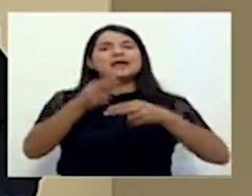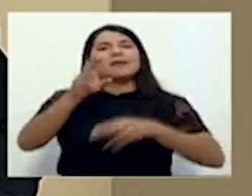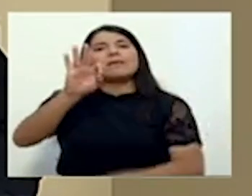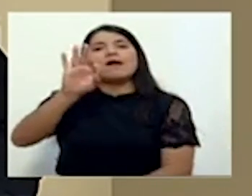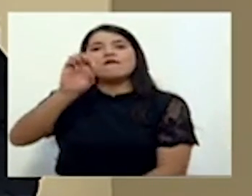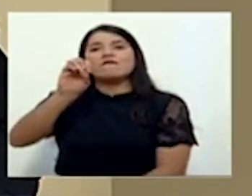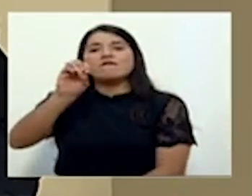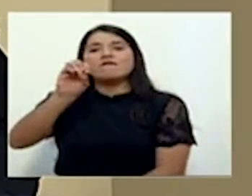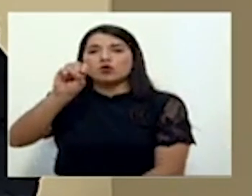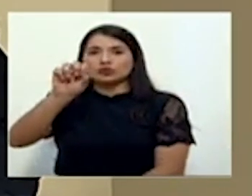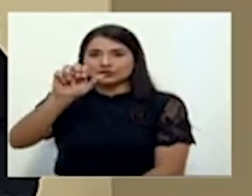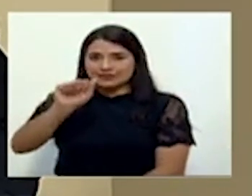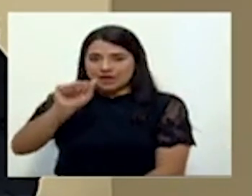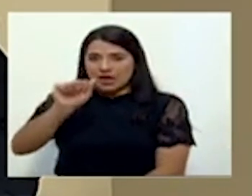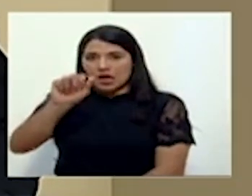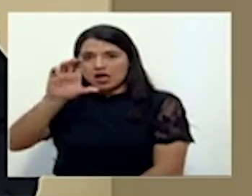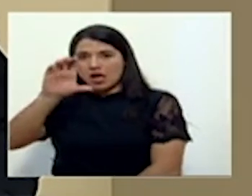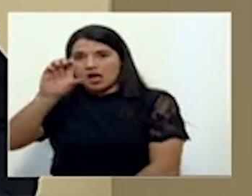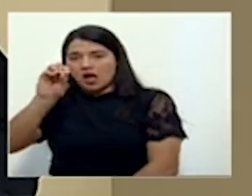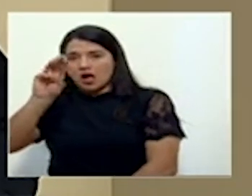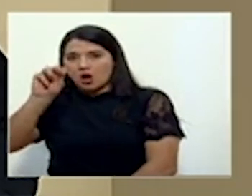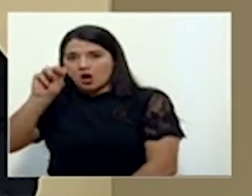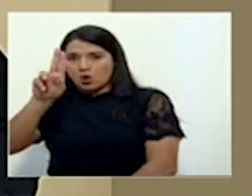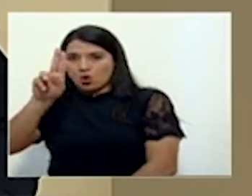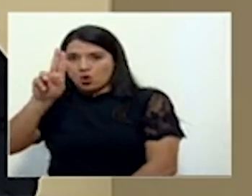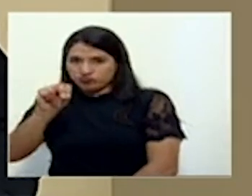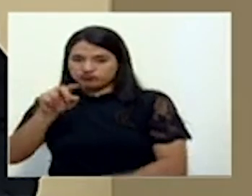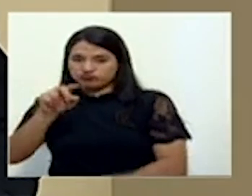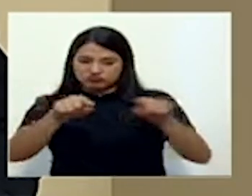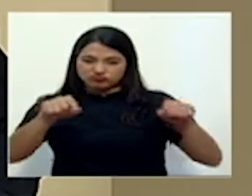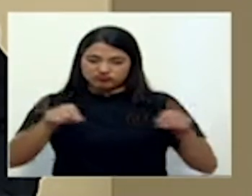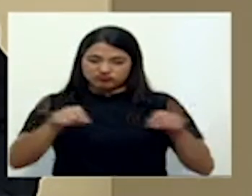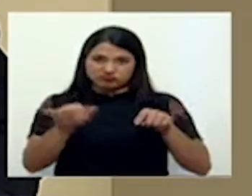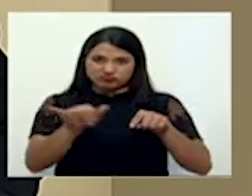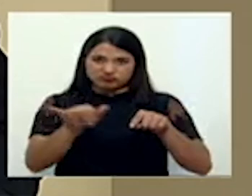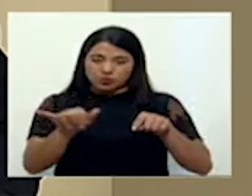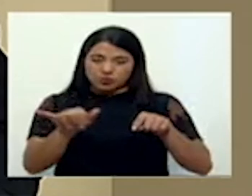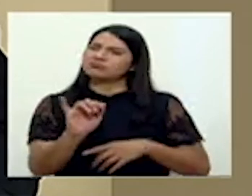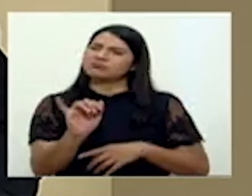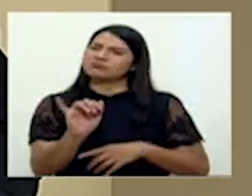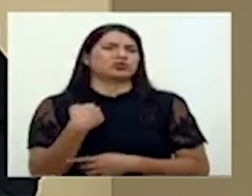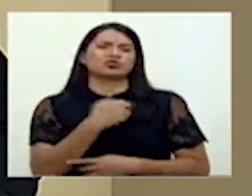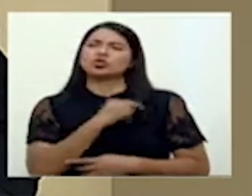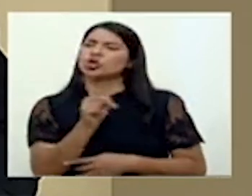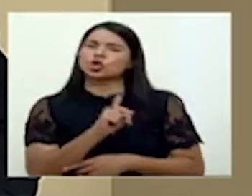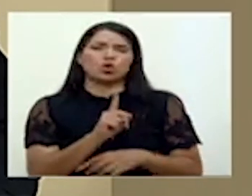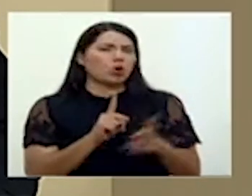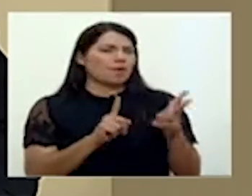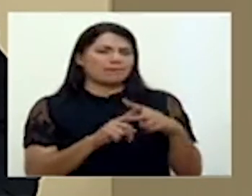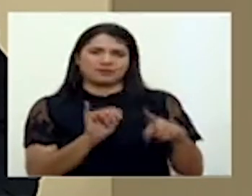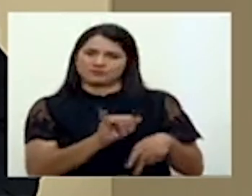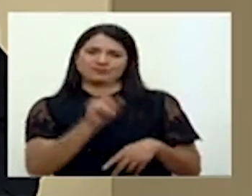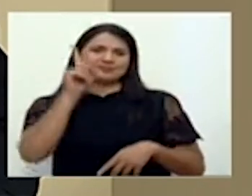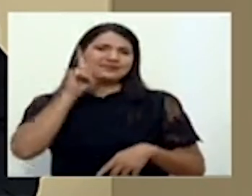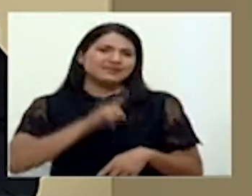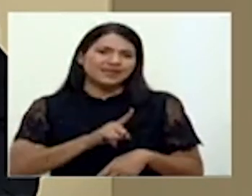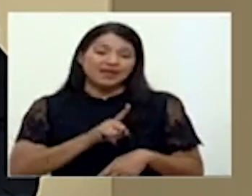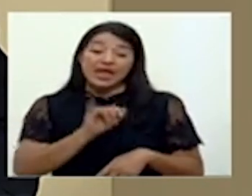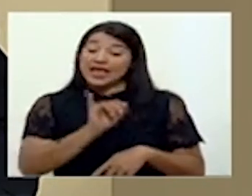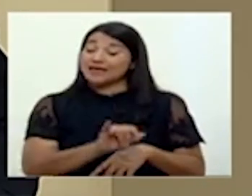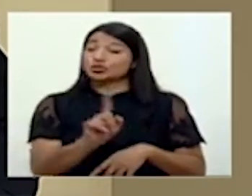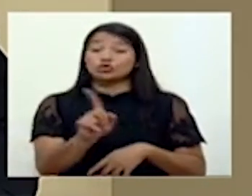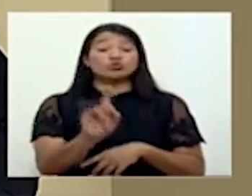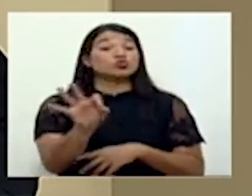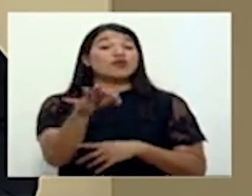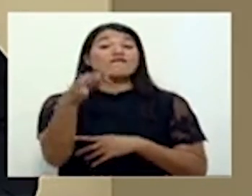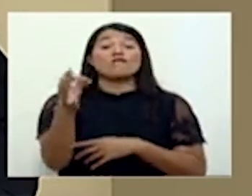utilizado en las últimas décadas, no es una práctica recomendada en manejo de emergencias y desastres y si